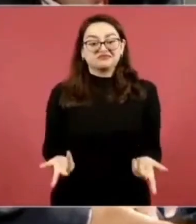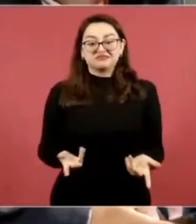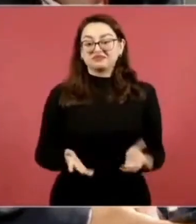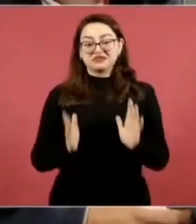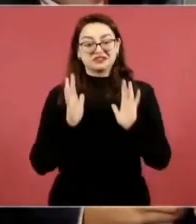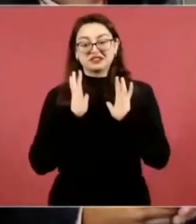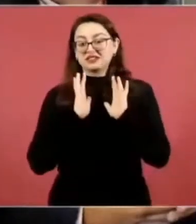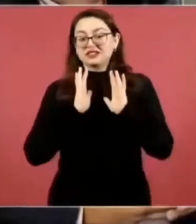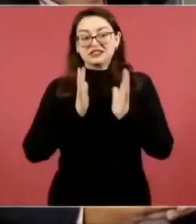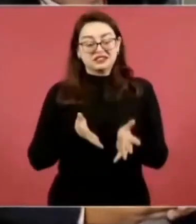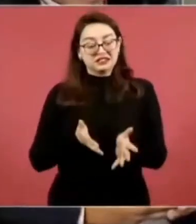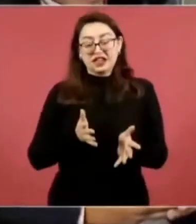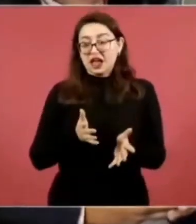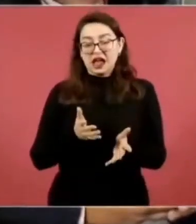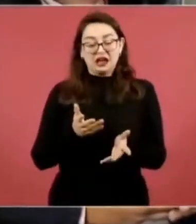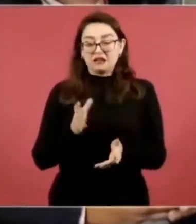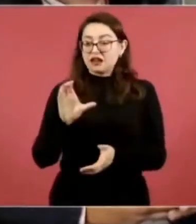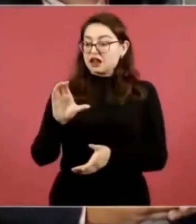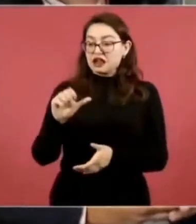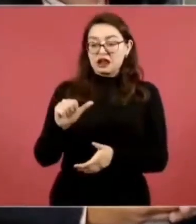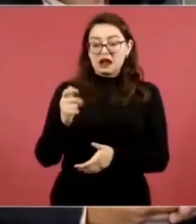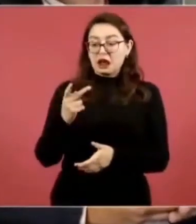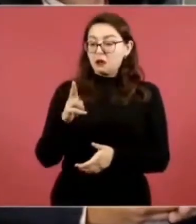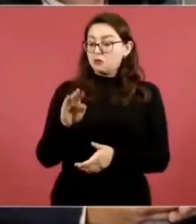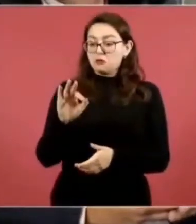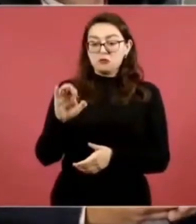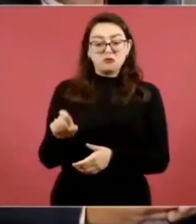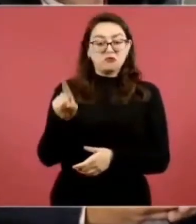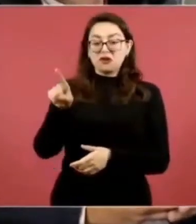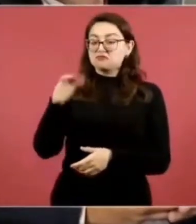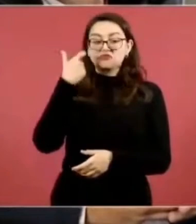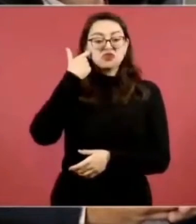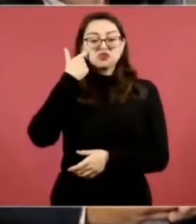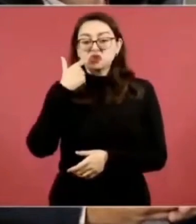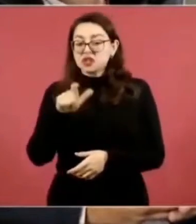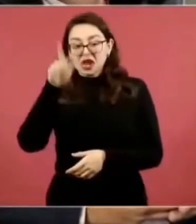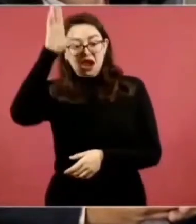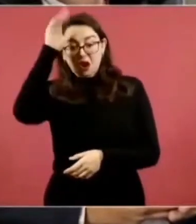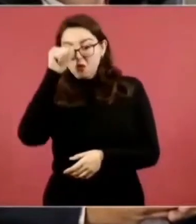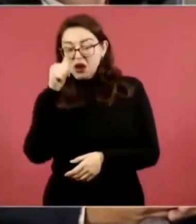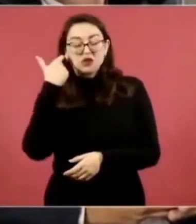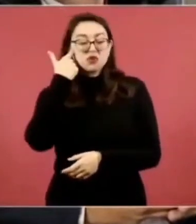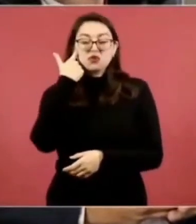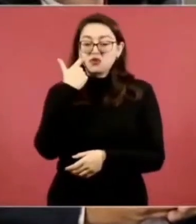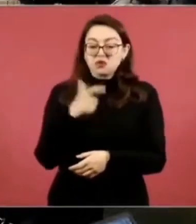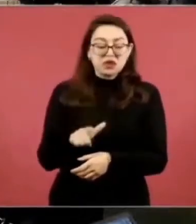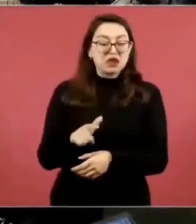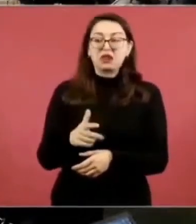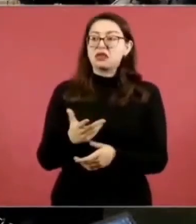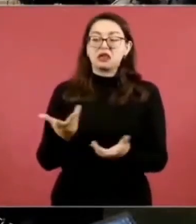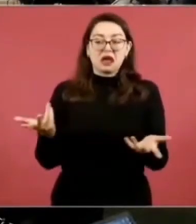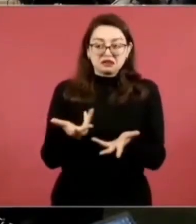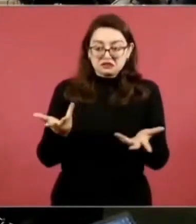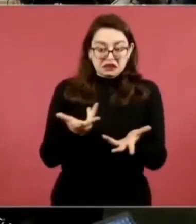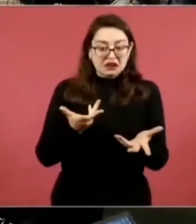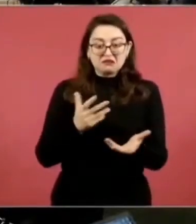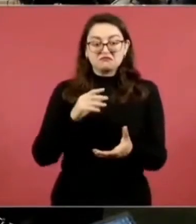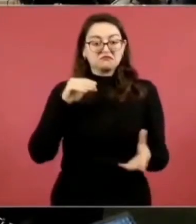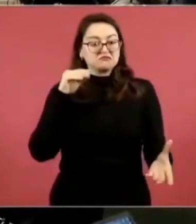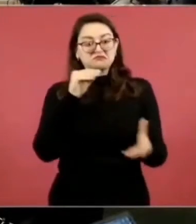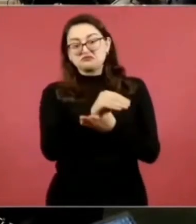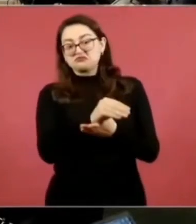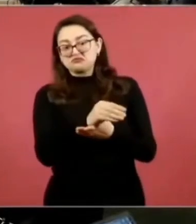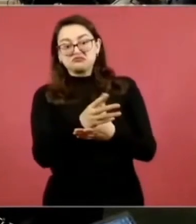llegar, porque Capufe se niega a hacer el acuerdo reparatorio. Lo vamos a ver. Sí. Lo vamos a ver.